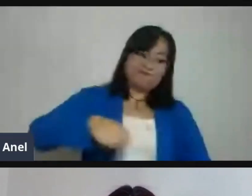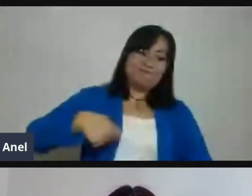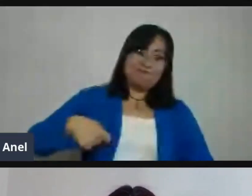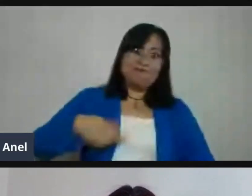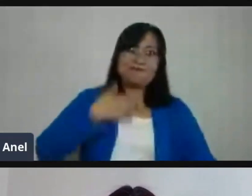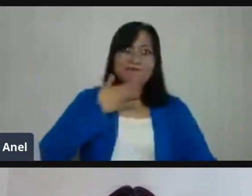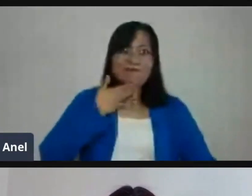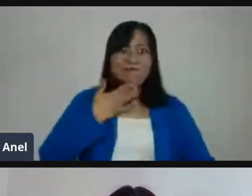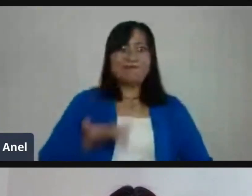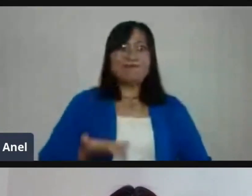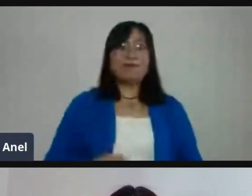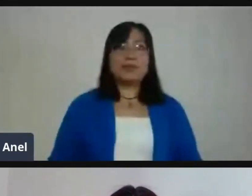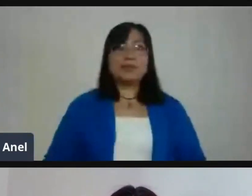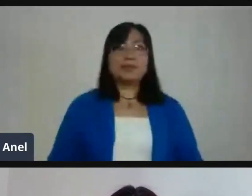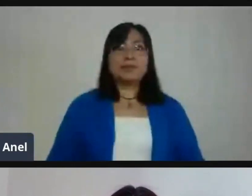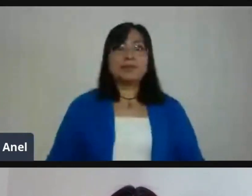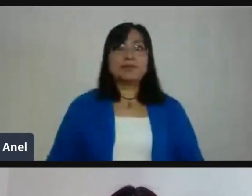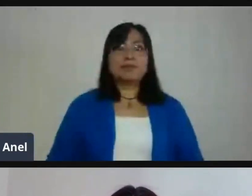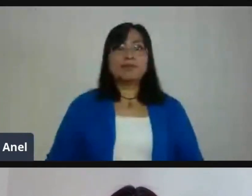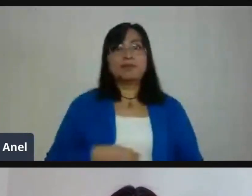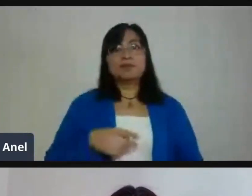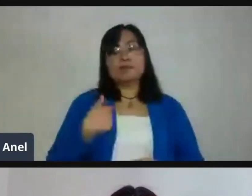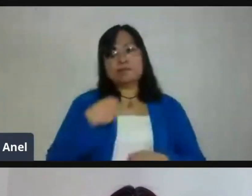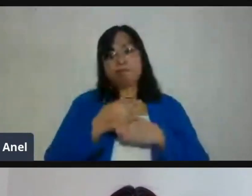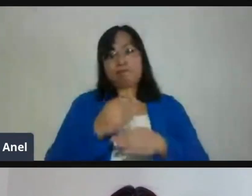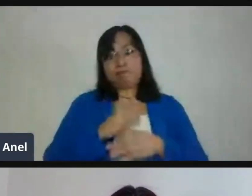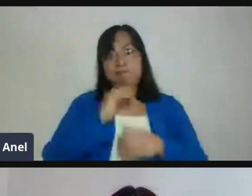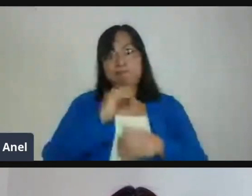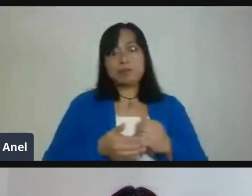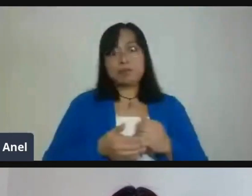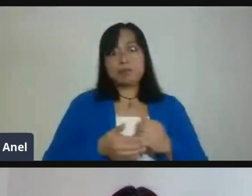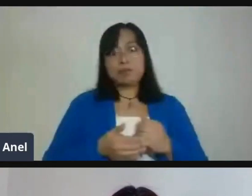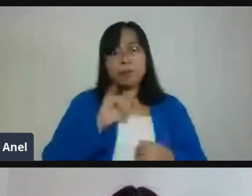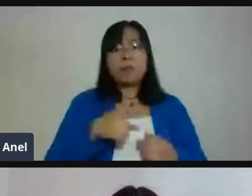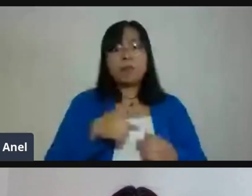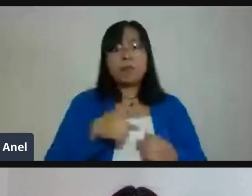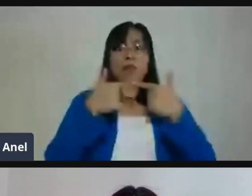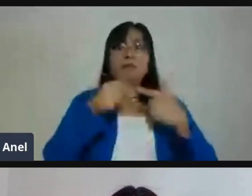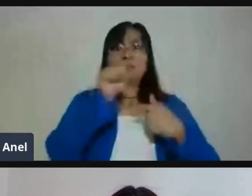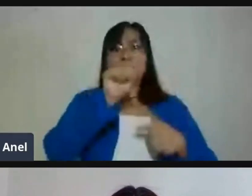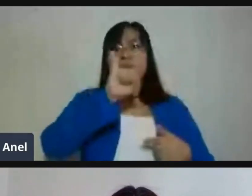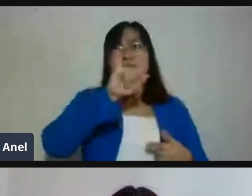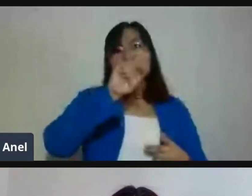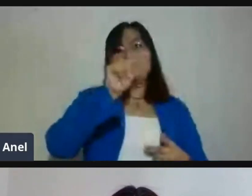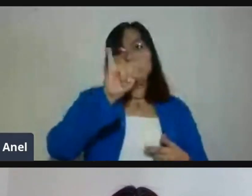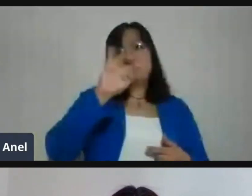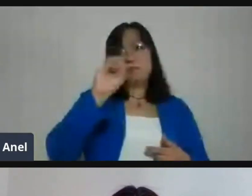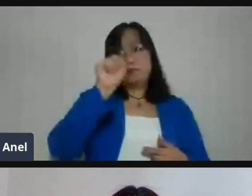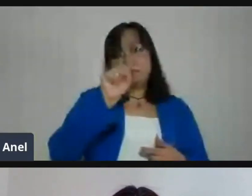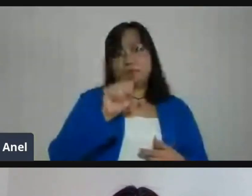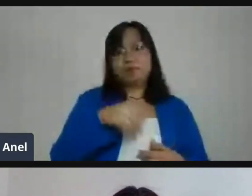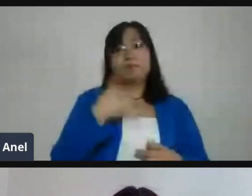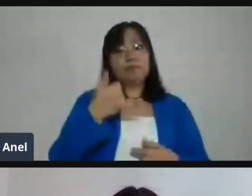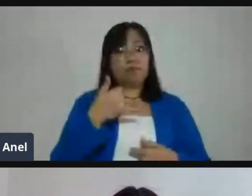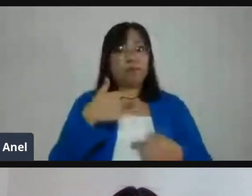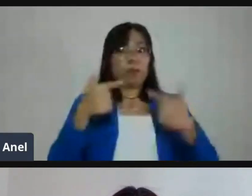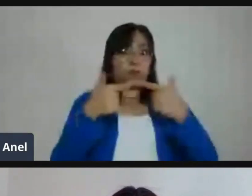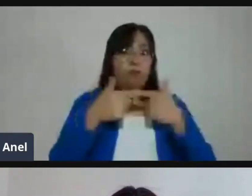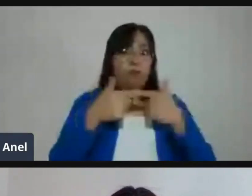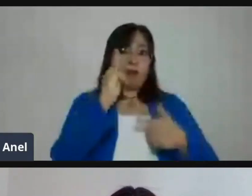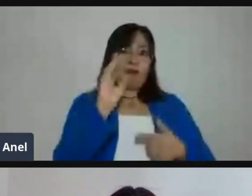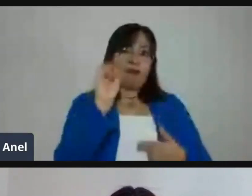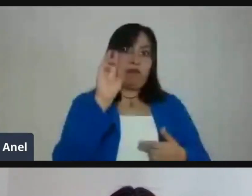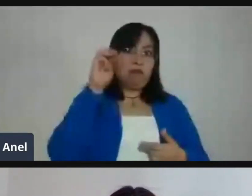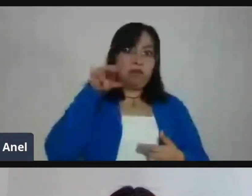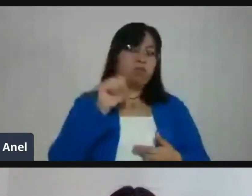sitios y Google formularios, que son las 2 herramientas que vimos hoy, pues, no es tan difícil crear